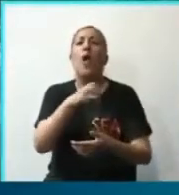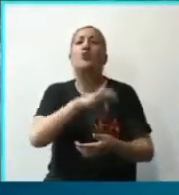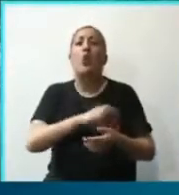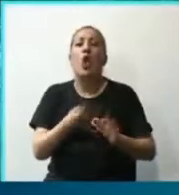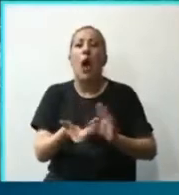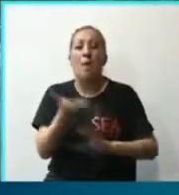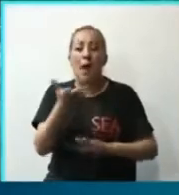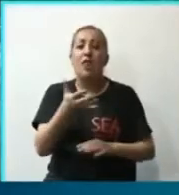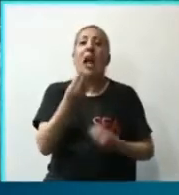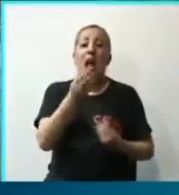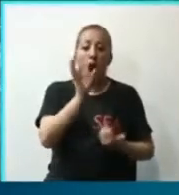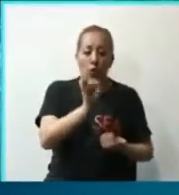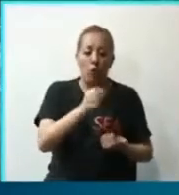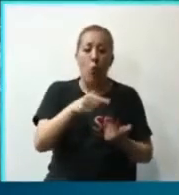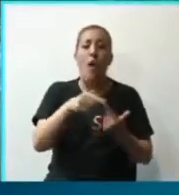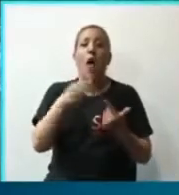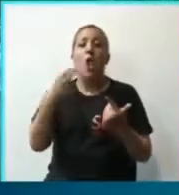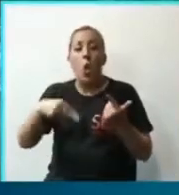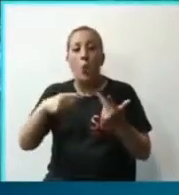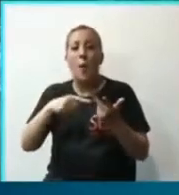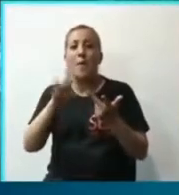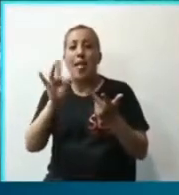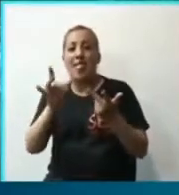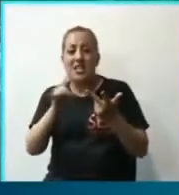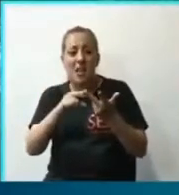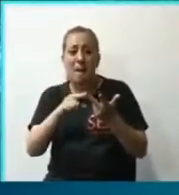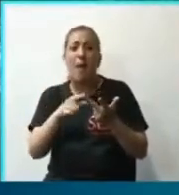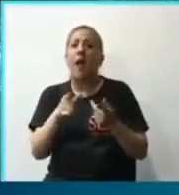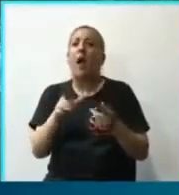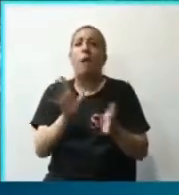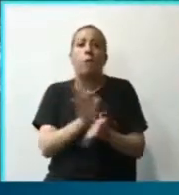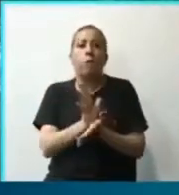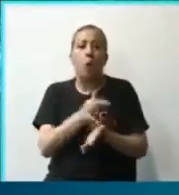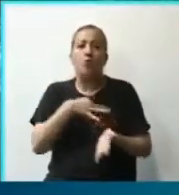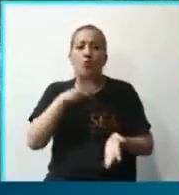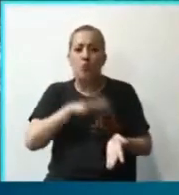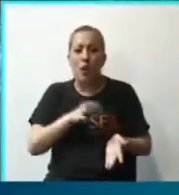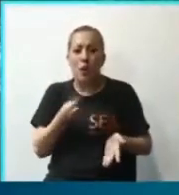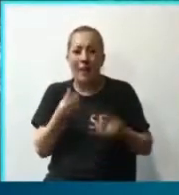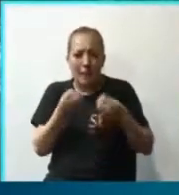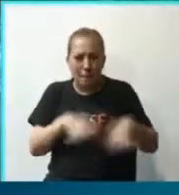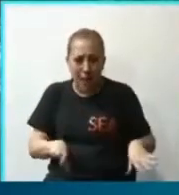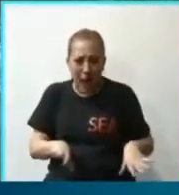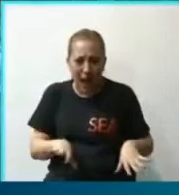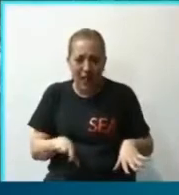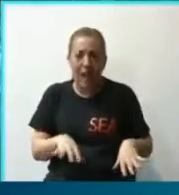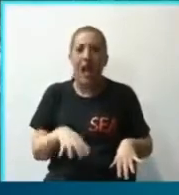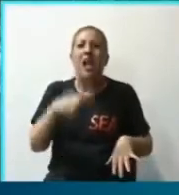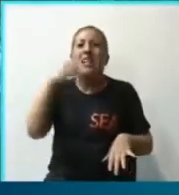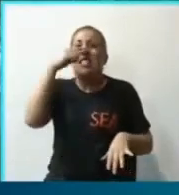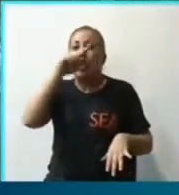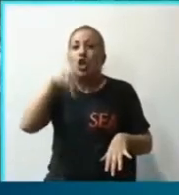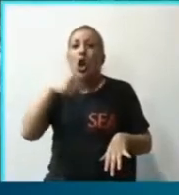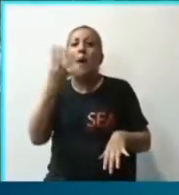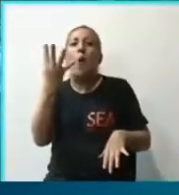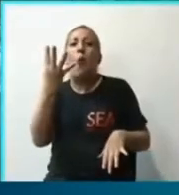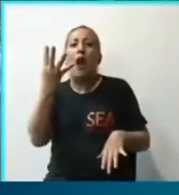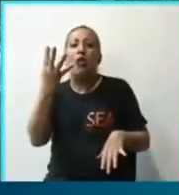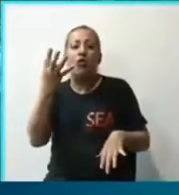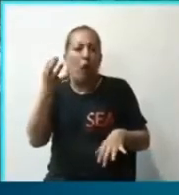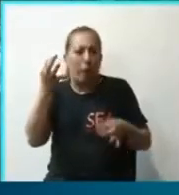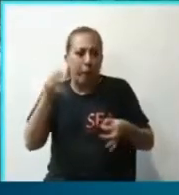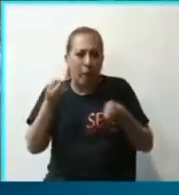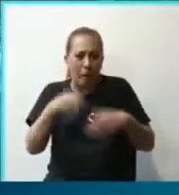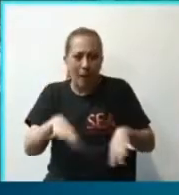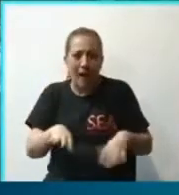octubre, noviembre, diciembre, va a ir toda pérdida. Pero ya lo que va del año es un 7,4 por debajo. Los empleados